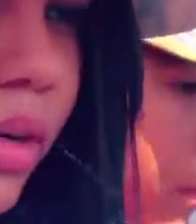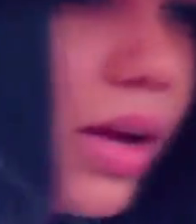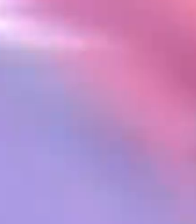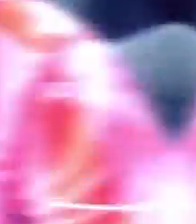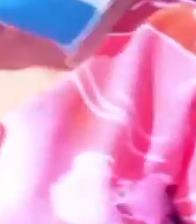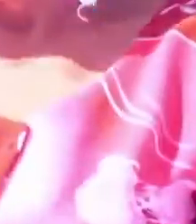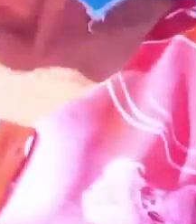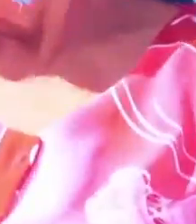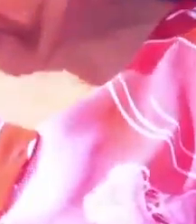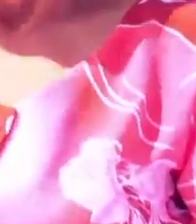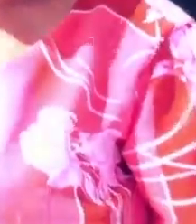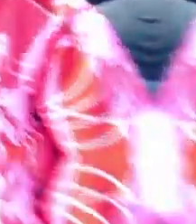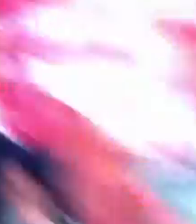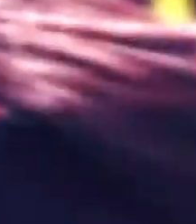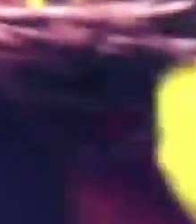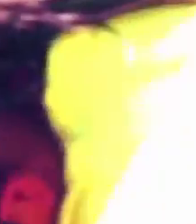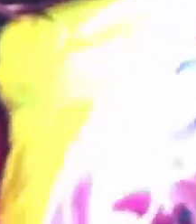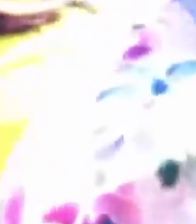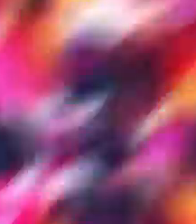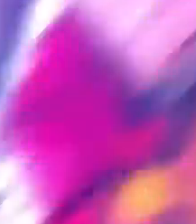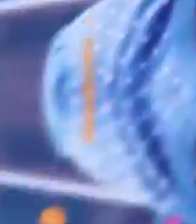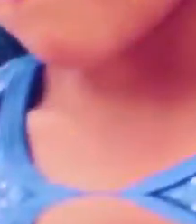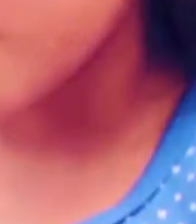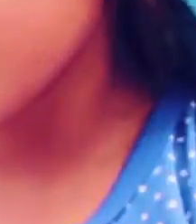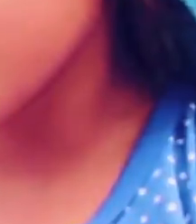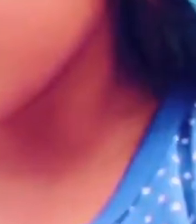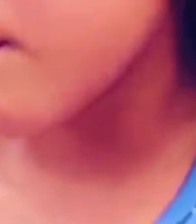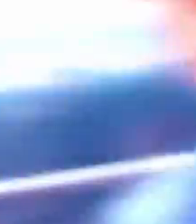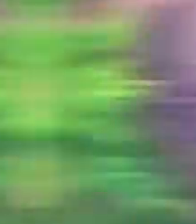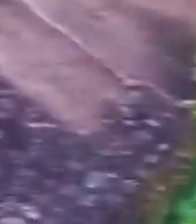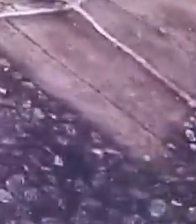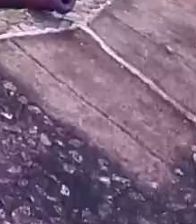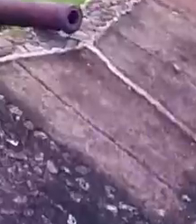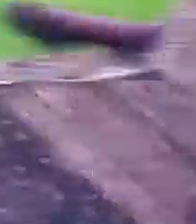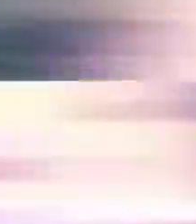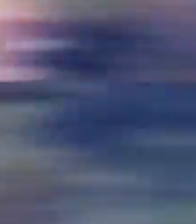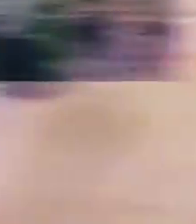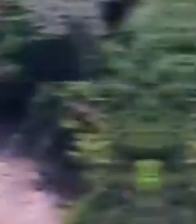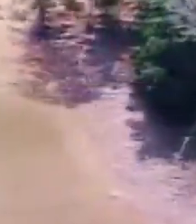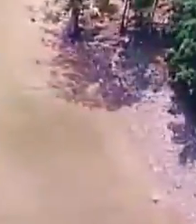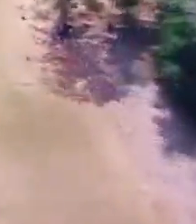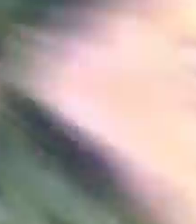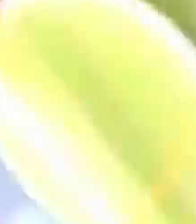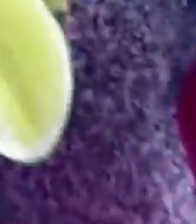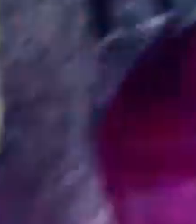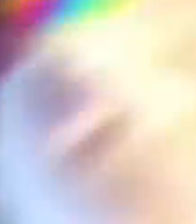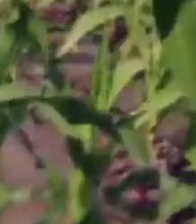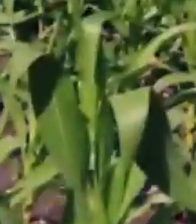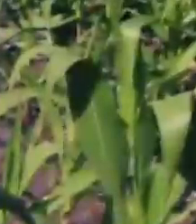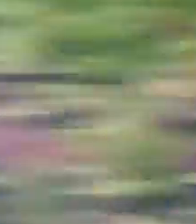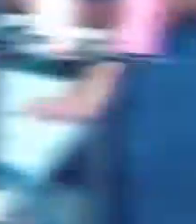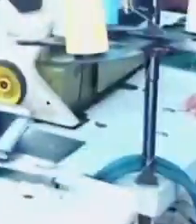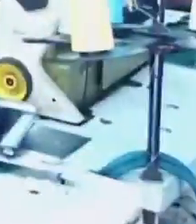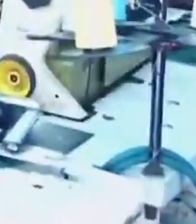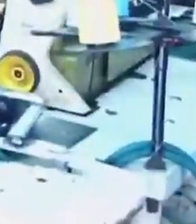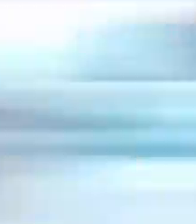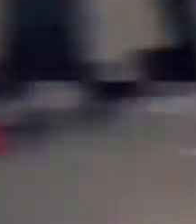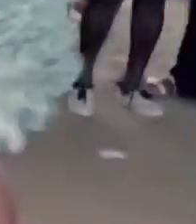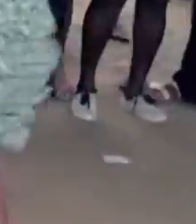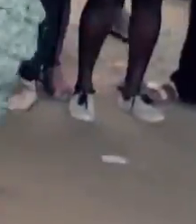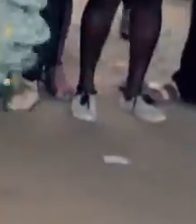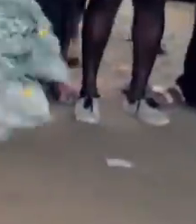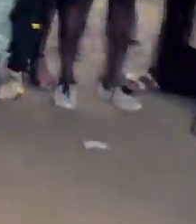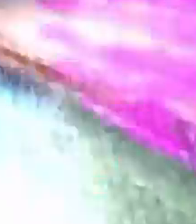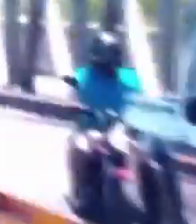hondureños debemos sentirnos orgullosos de nuestras raíces, de nuestra cultura, de todo lo que poseemos